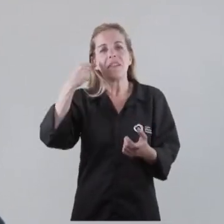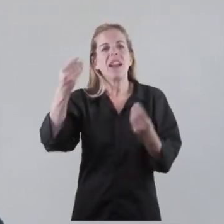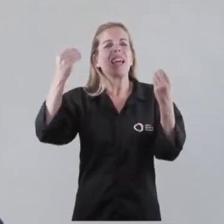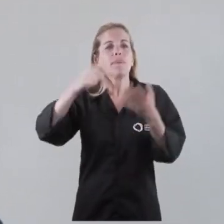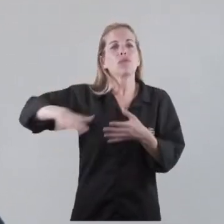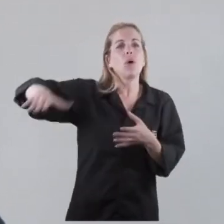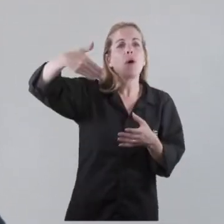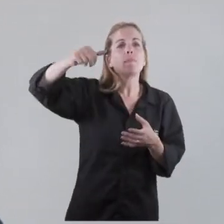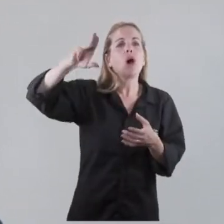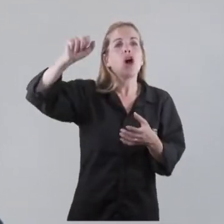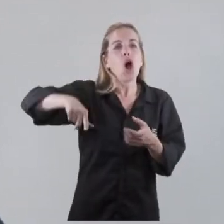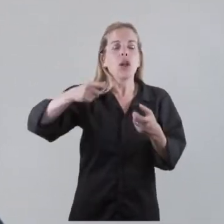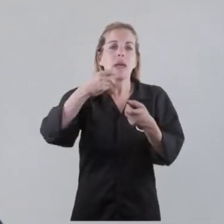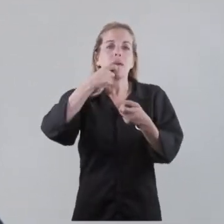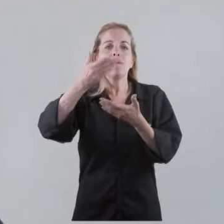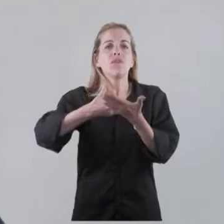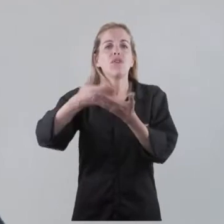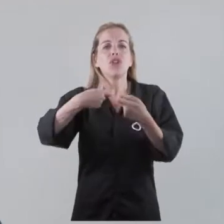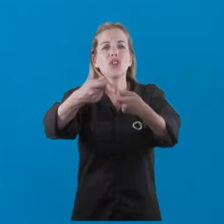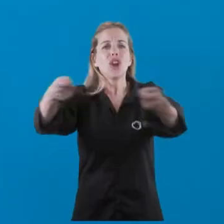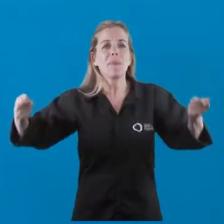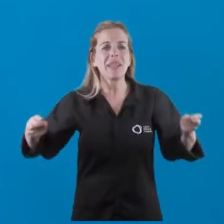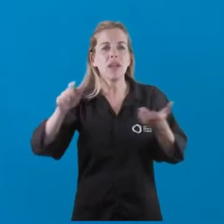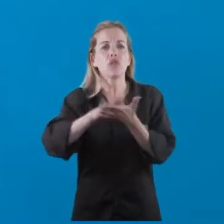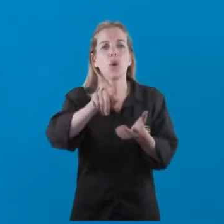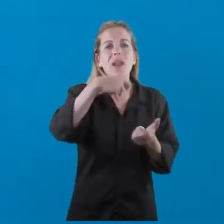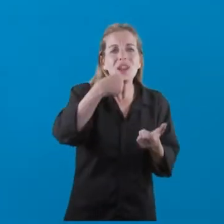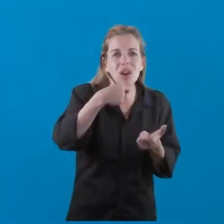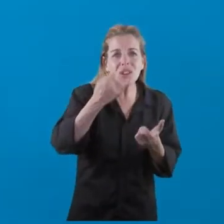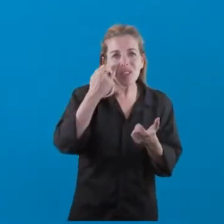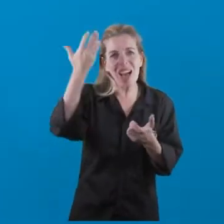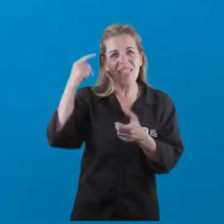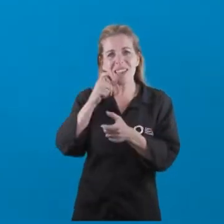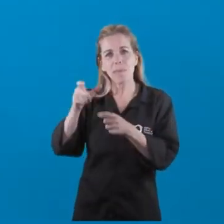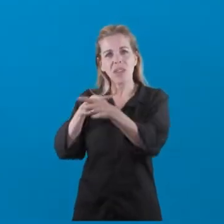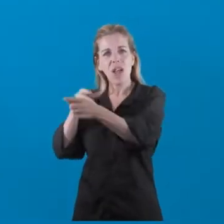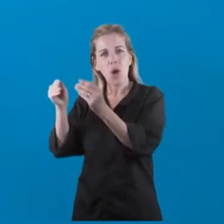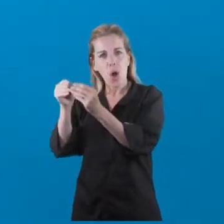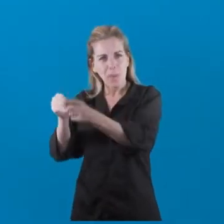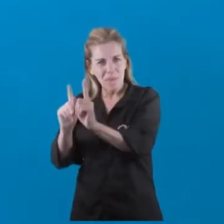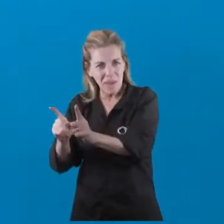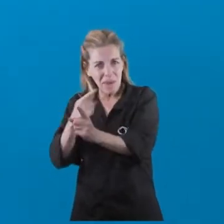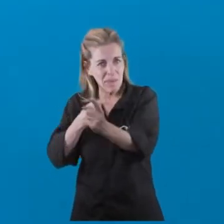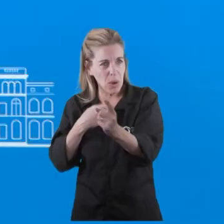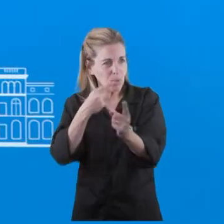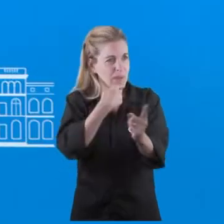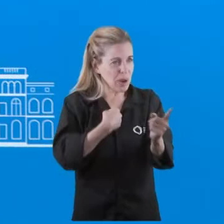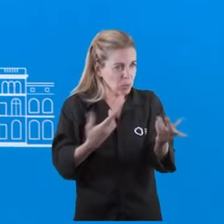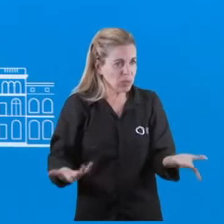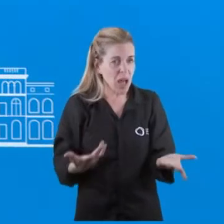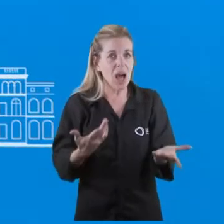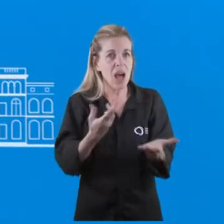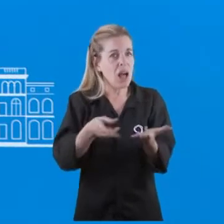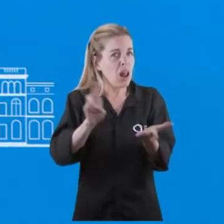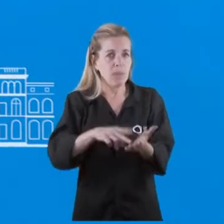Morón con los folletos polémicos sobre el consumo de drogas? Acabo de contestar a su colega, ¿no? Es la misma pregunta del destape y le acabo de contestar. La repito la pregunta,